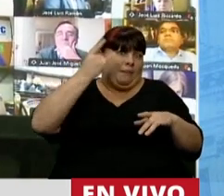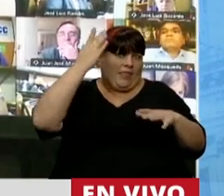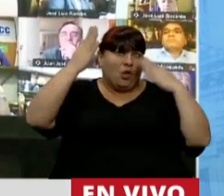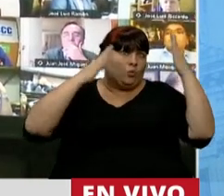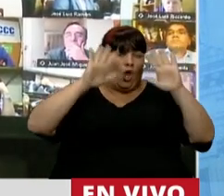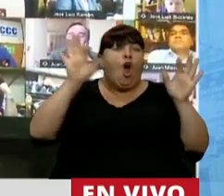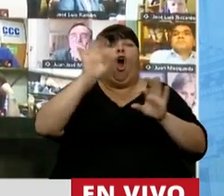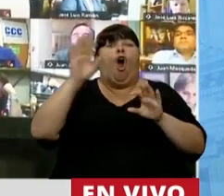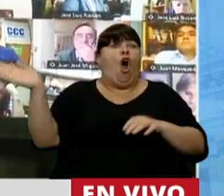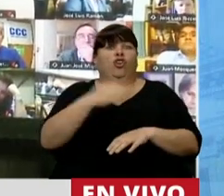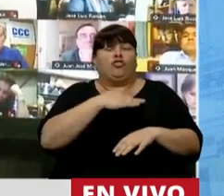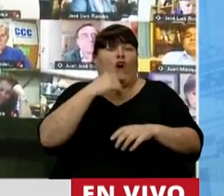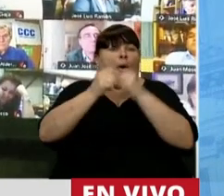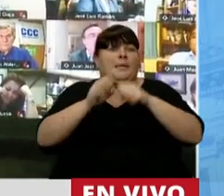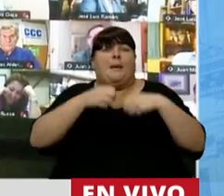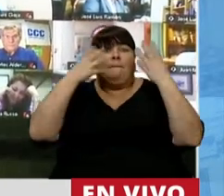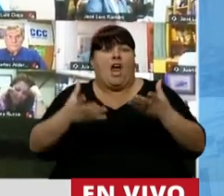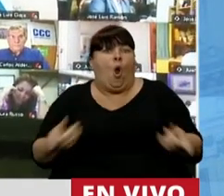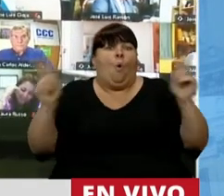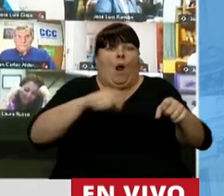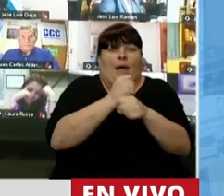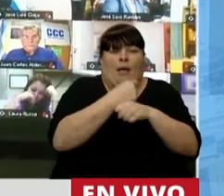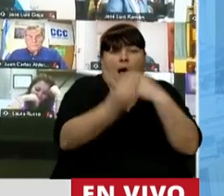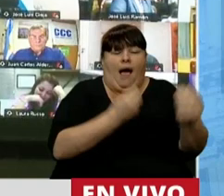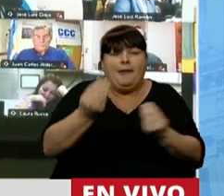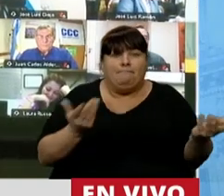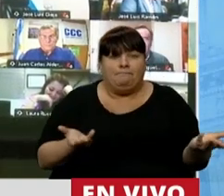o se recuperaron todas las empresas y vuelve el empleo.